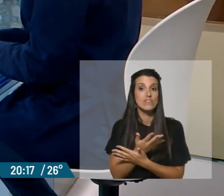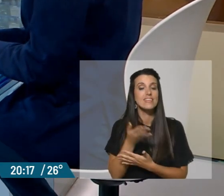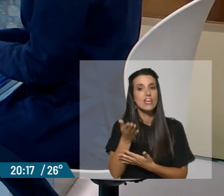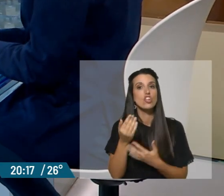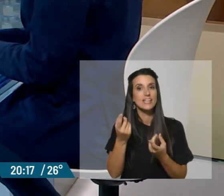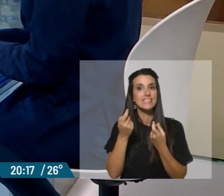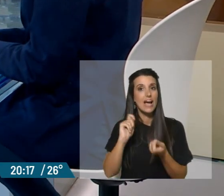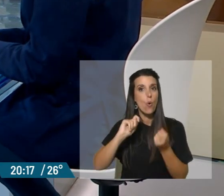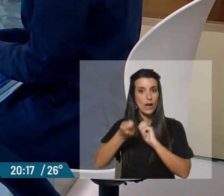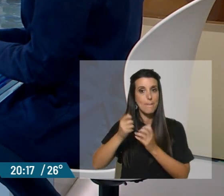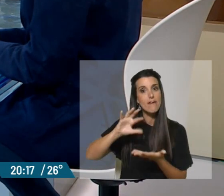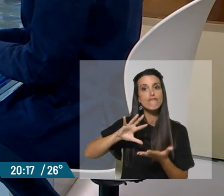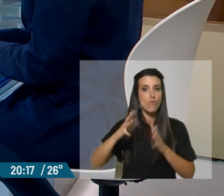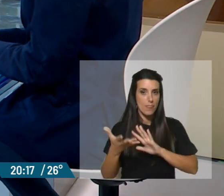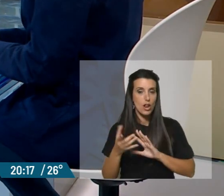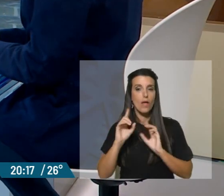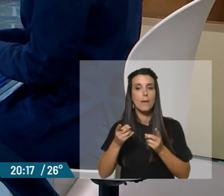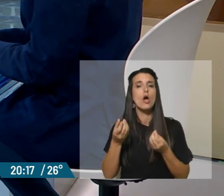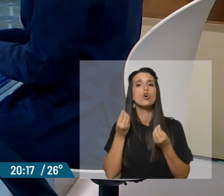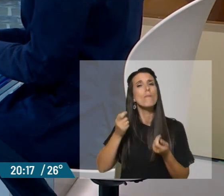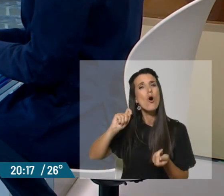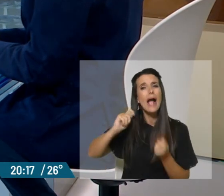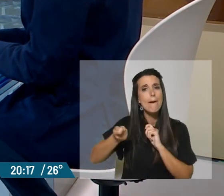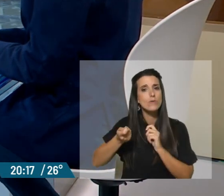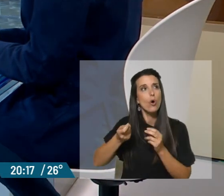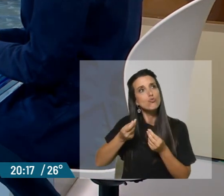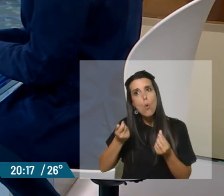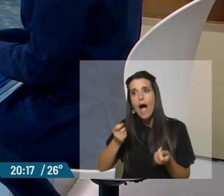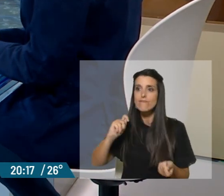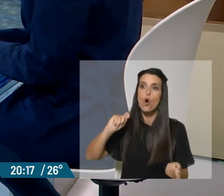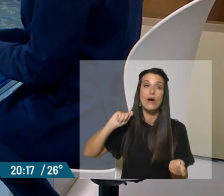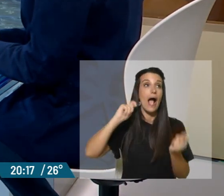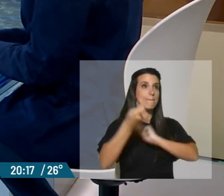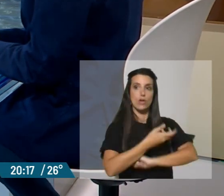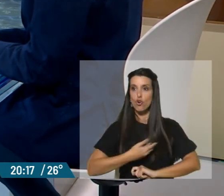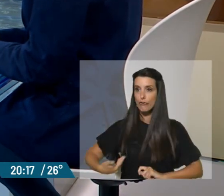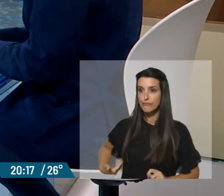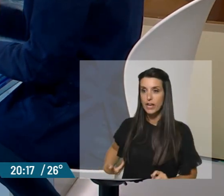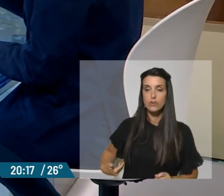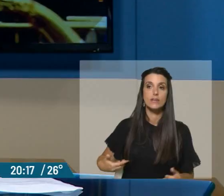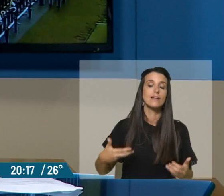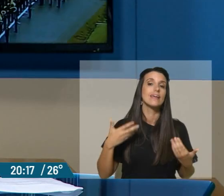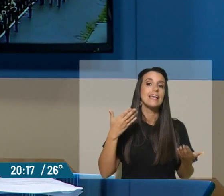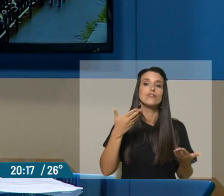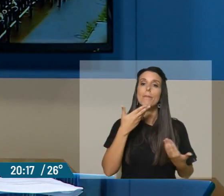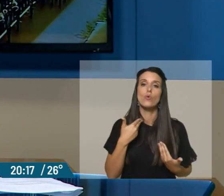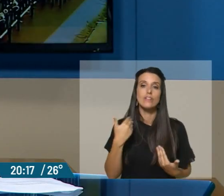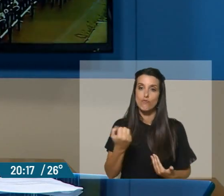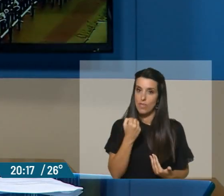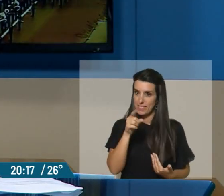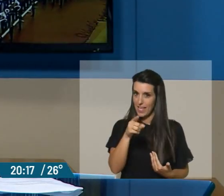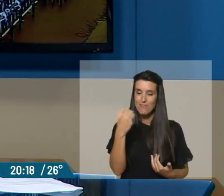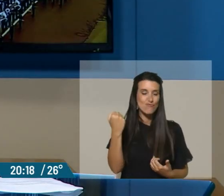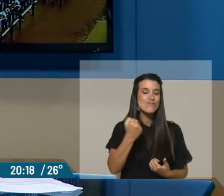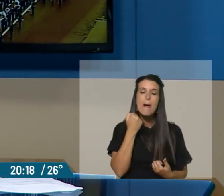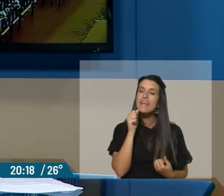implica un cambio de modelo también. ¿Cuán profundo va a ser ese cambio de modelo de gobierno que trae Milei? Eso es una pregunta clave, Ceci. Es